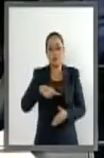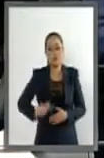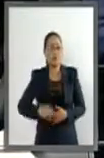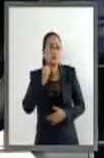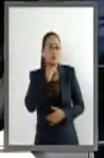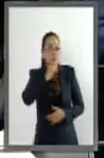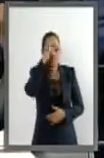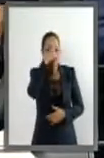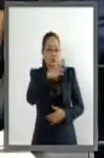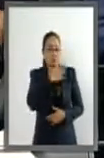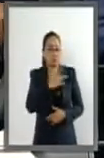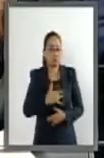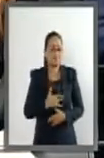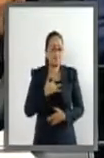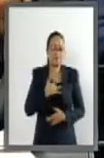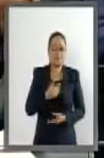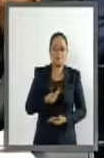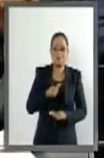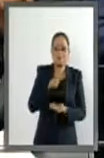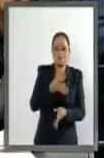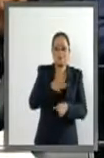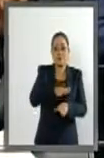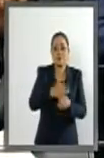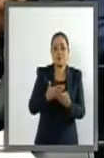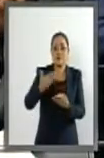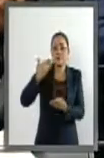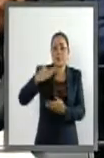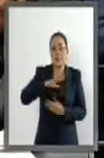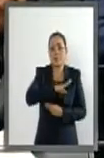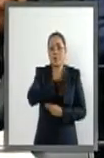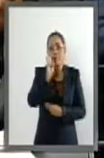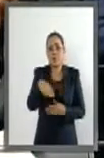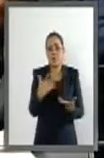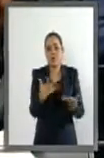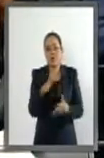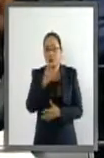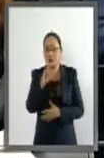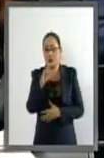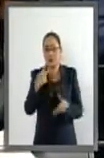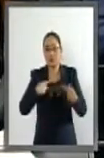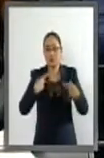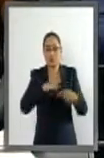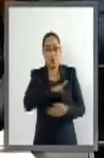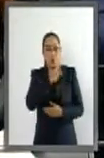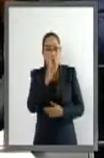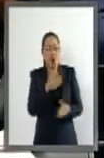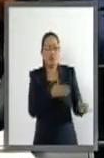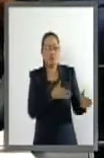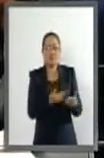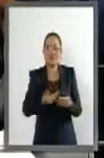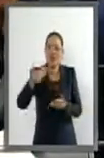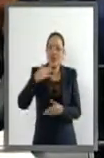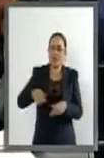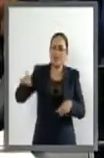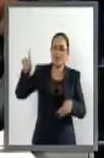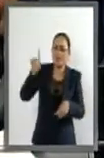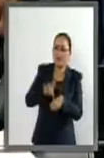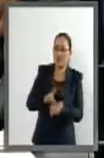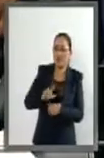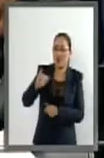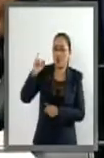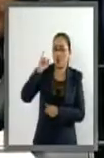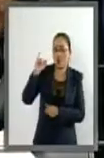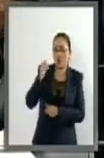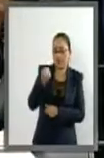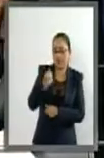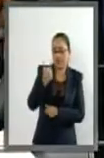de la República expresa sus condolencias por el lamentable fallecimiento de más de 90 personas como consecuencia del sismo ocurrido el 7 de